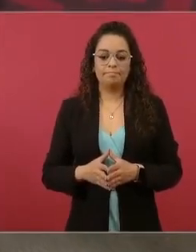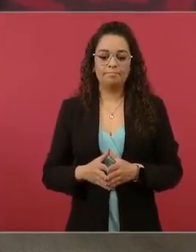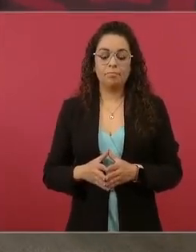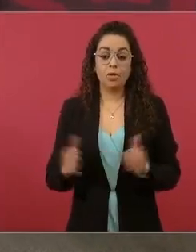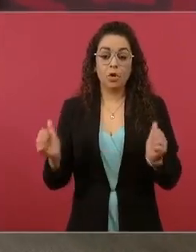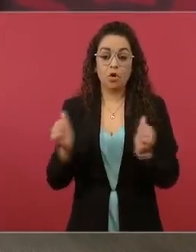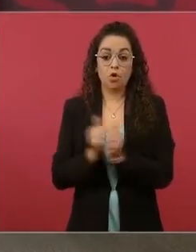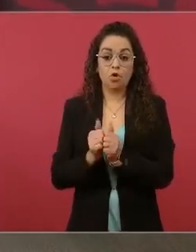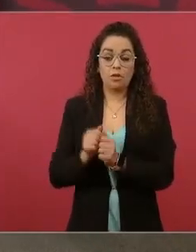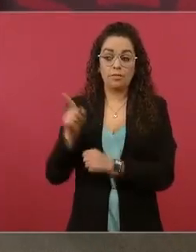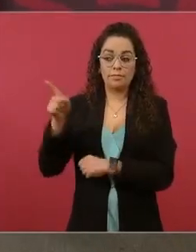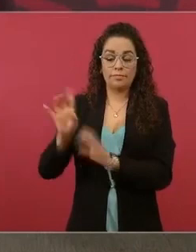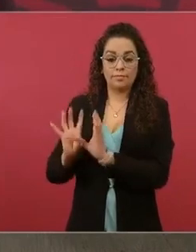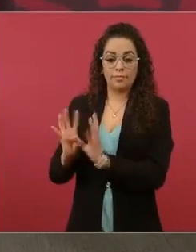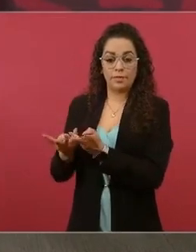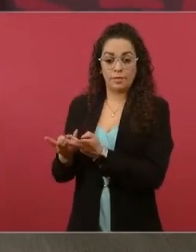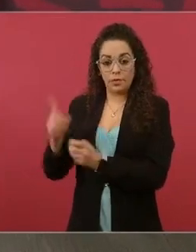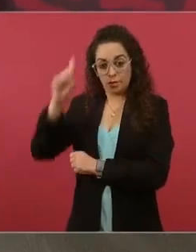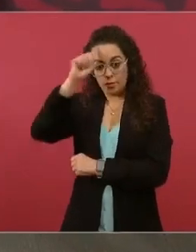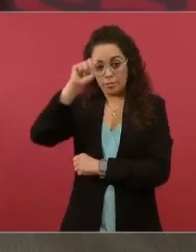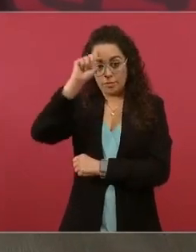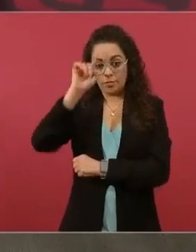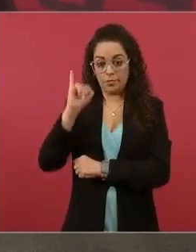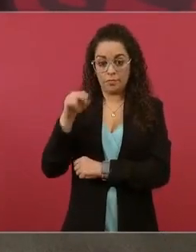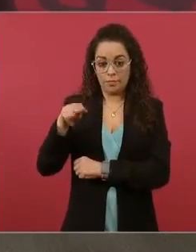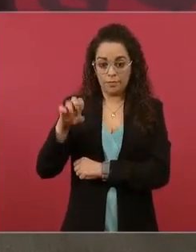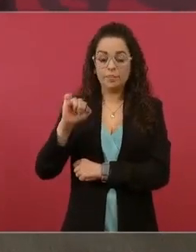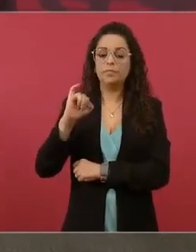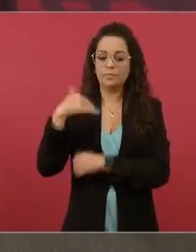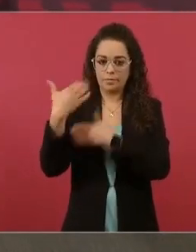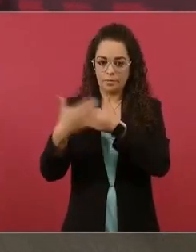consejeros del INE.